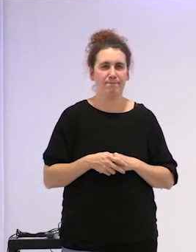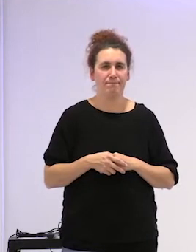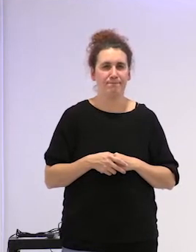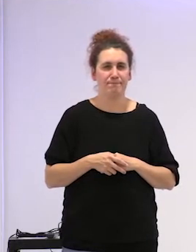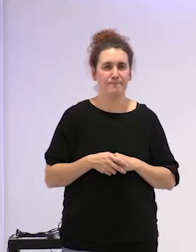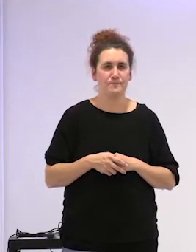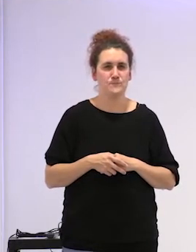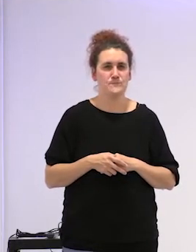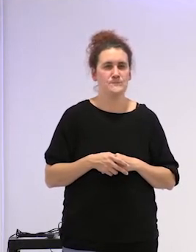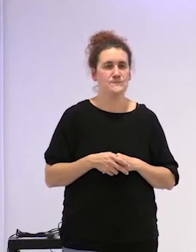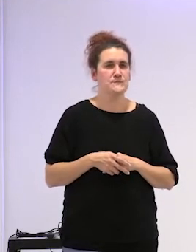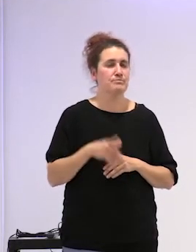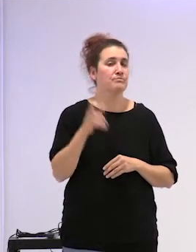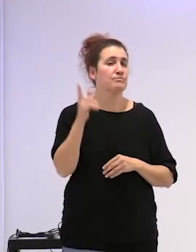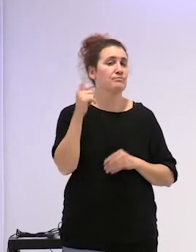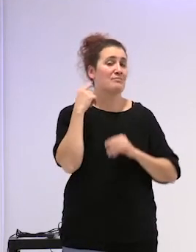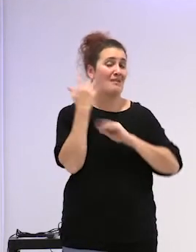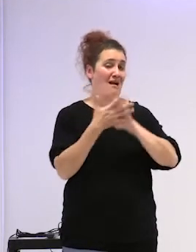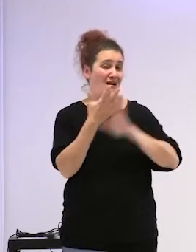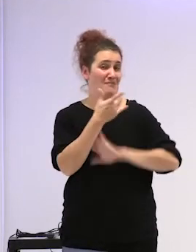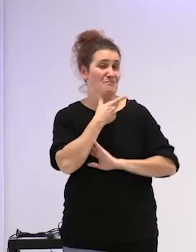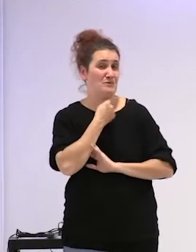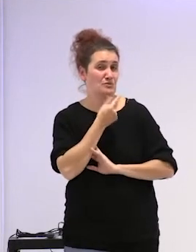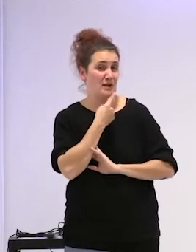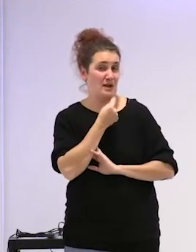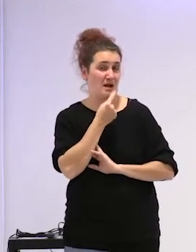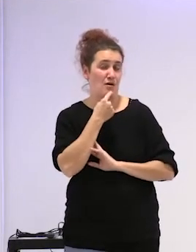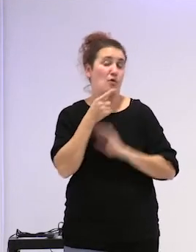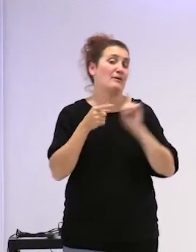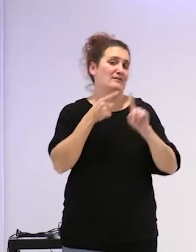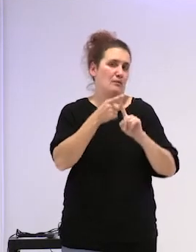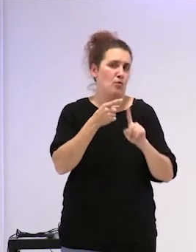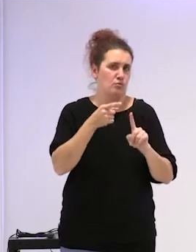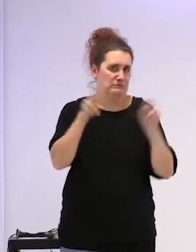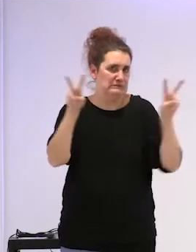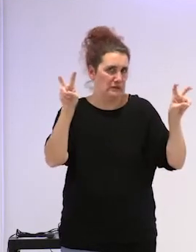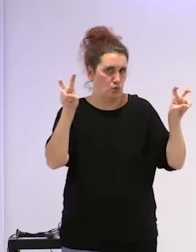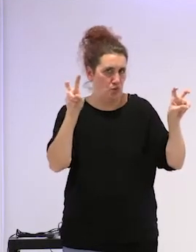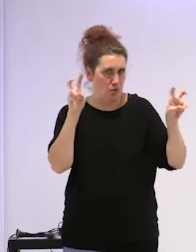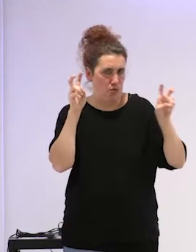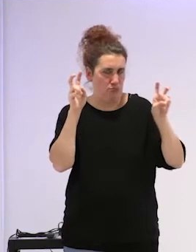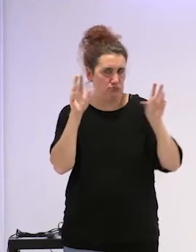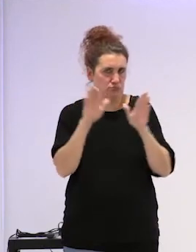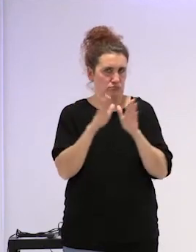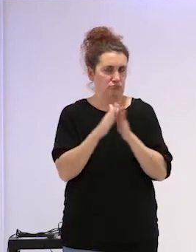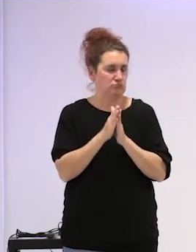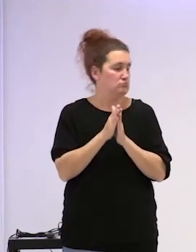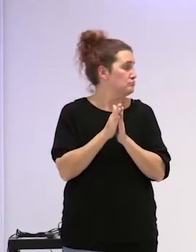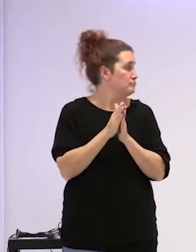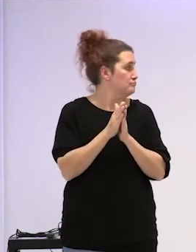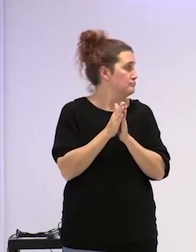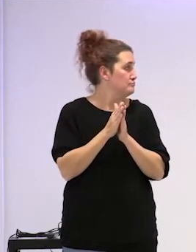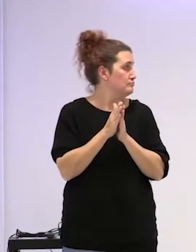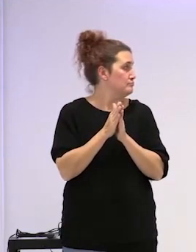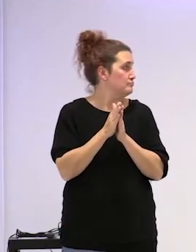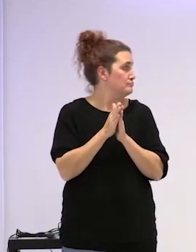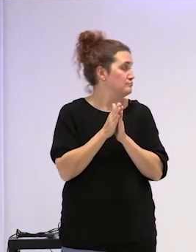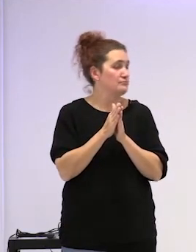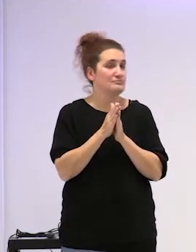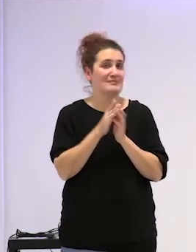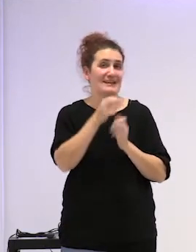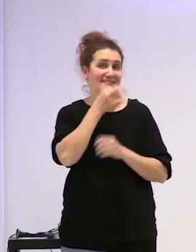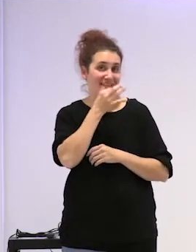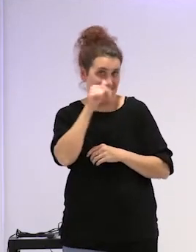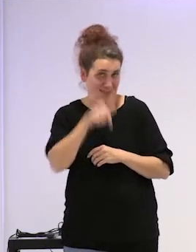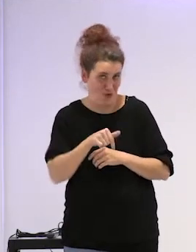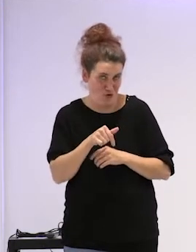me gustaría hablar para poder hablar del título de esta tarde